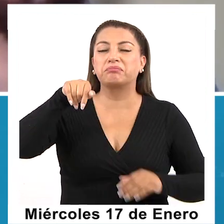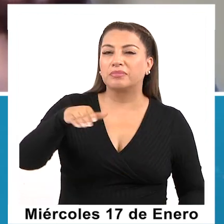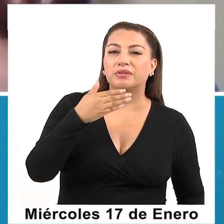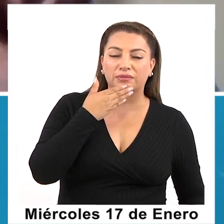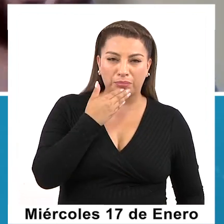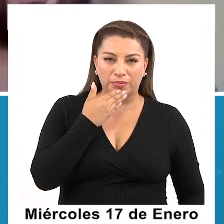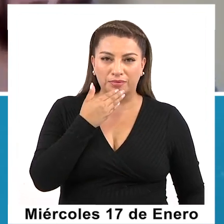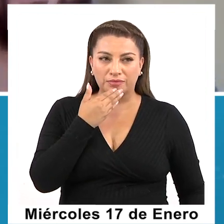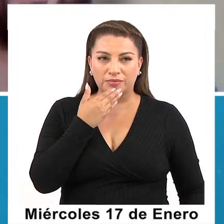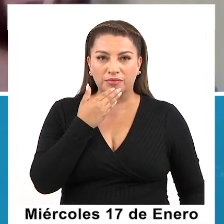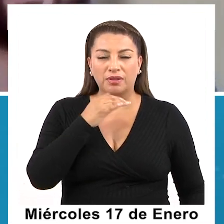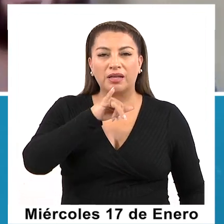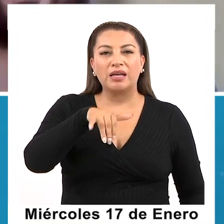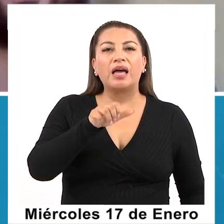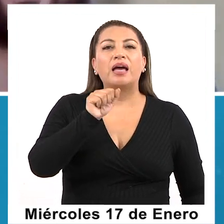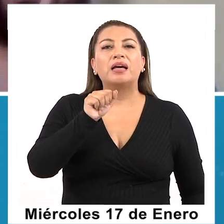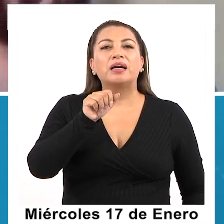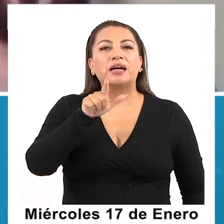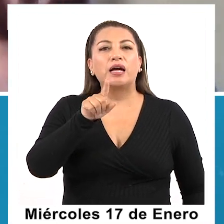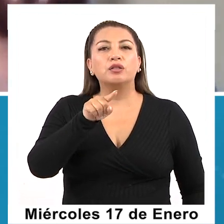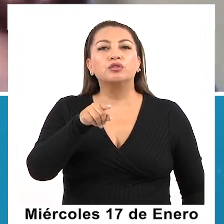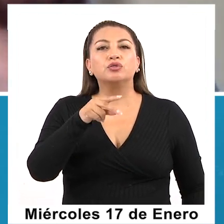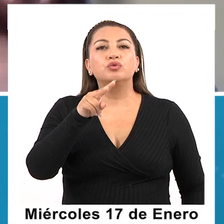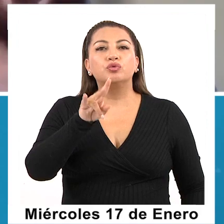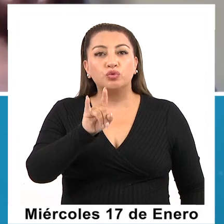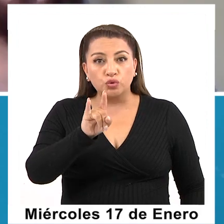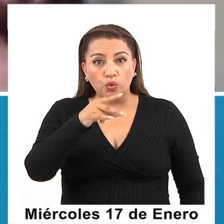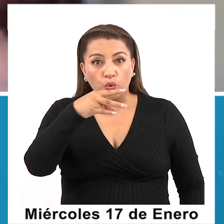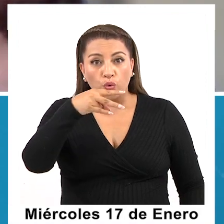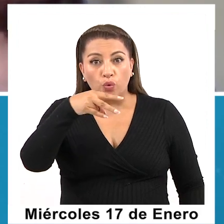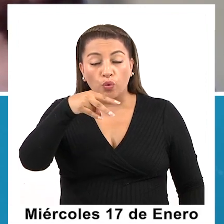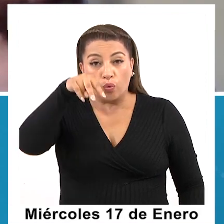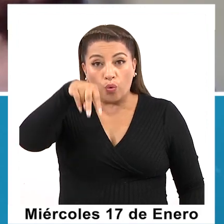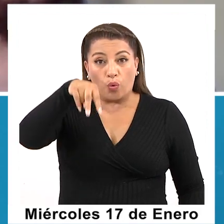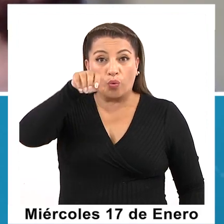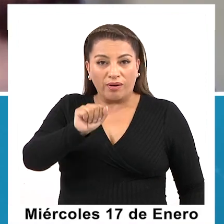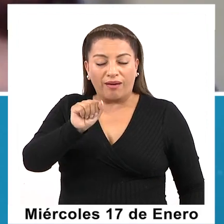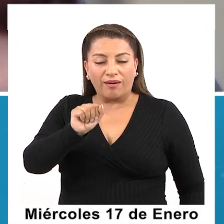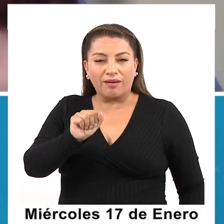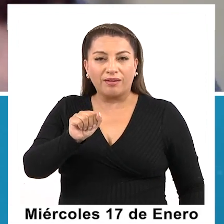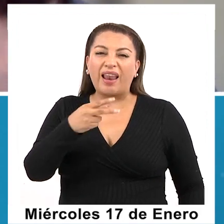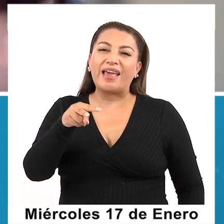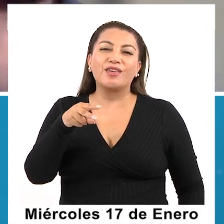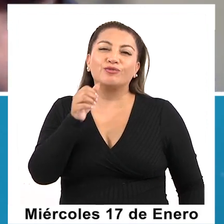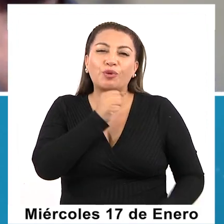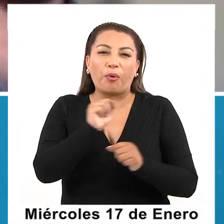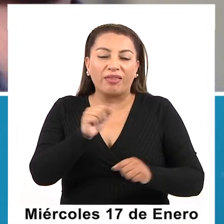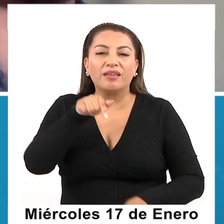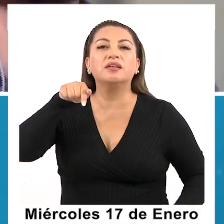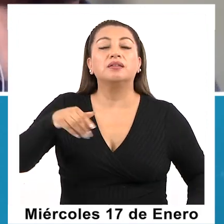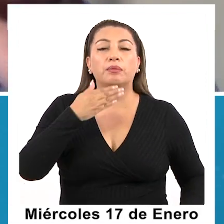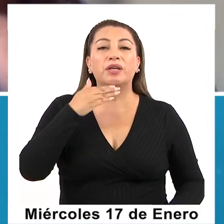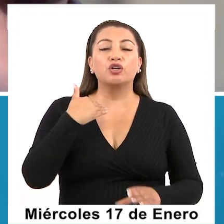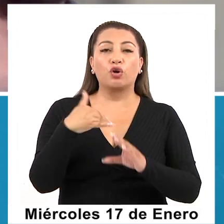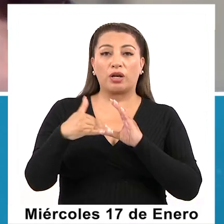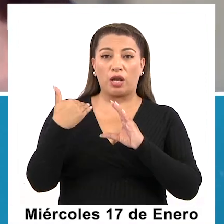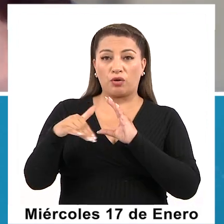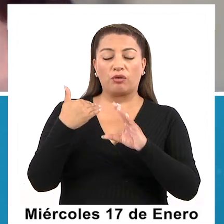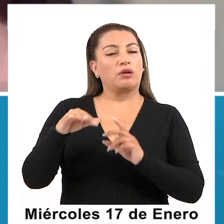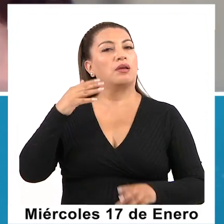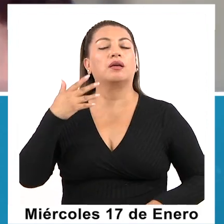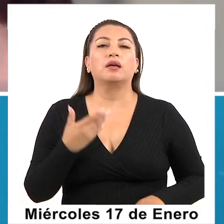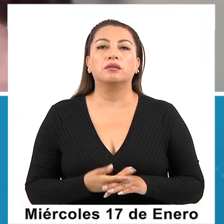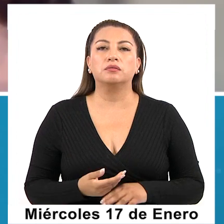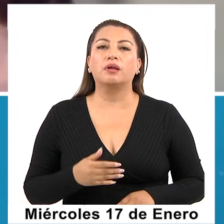Que es Jalsuna, porque no nos reconoce la ñ, ¿cierto? La La Sí. O nuestro correo electrónico. Ya. Que ahí